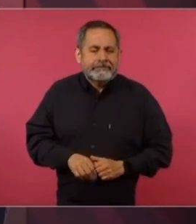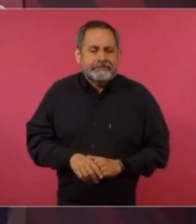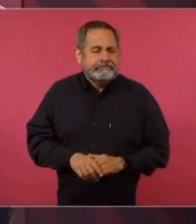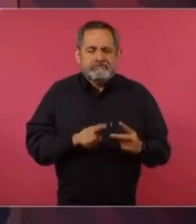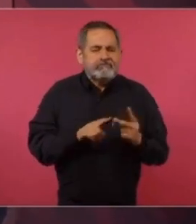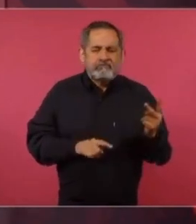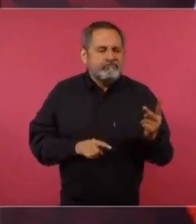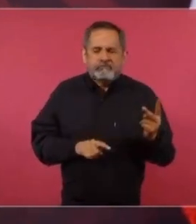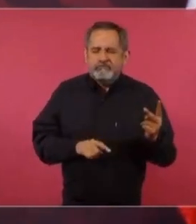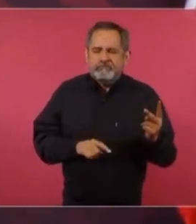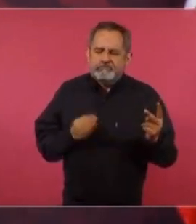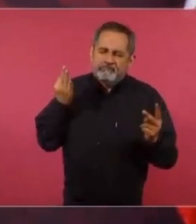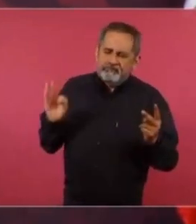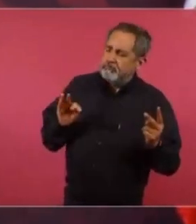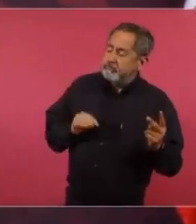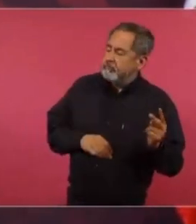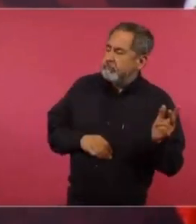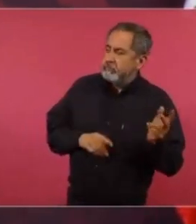Ninguno de los dos.